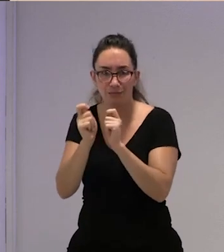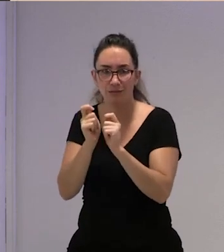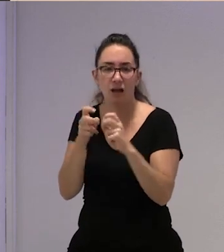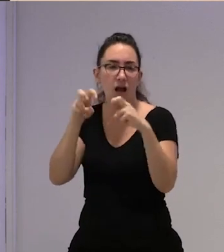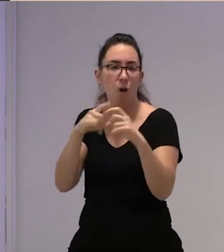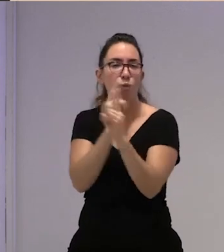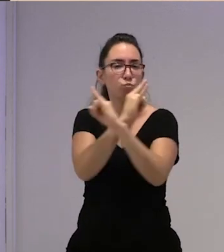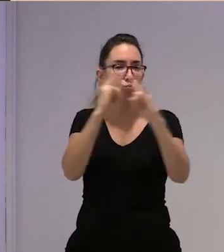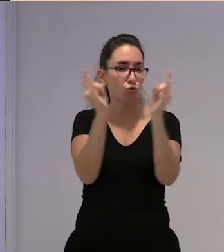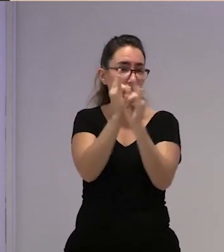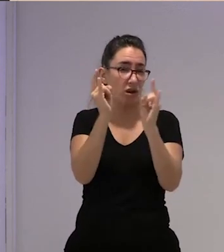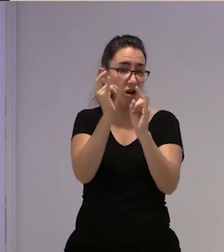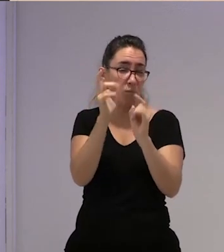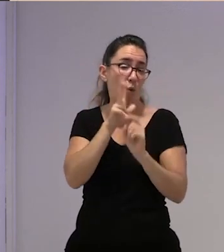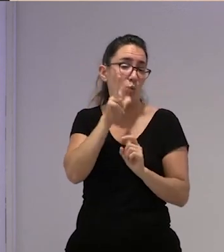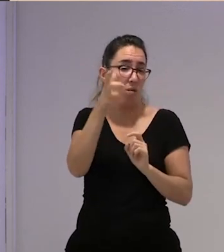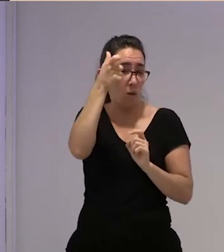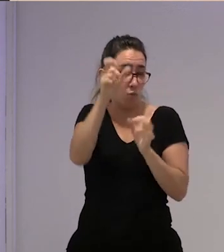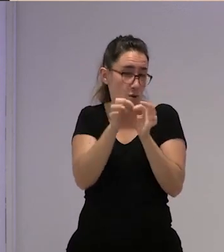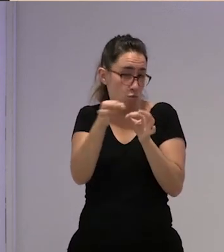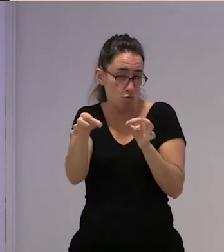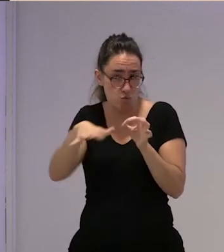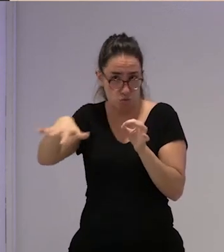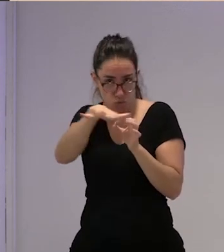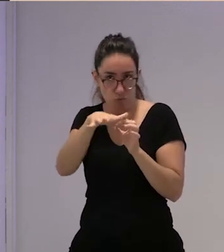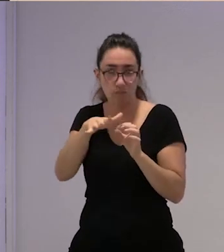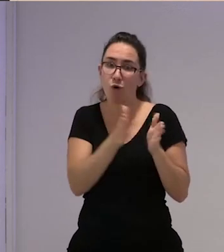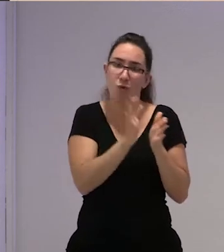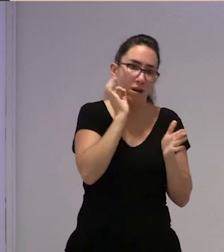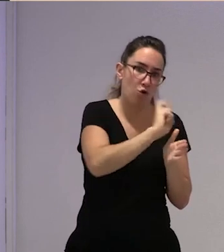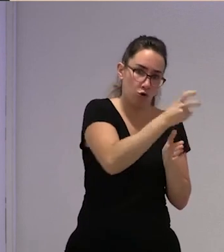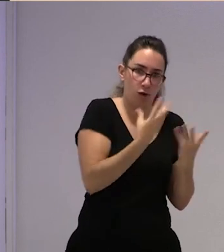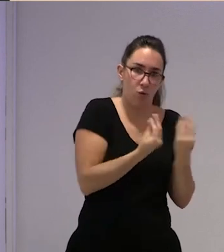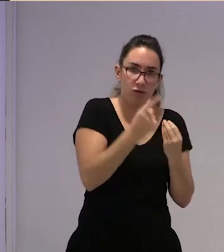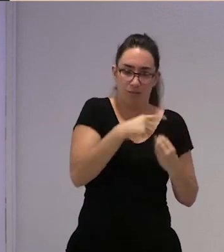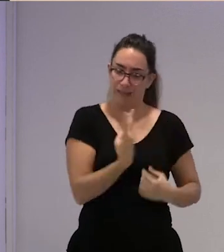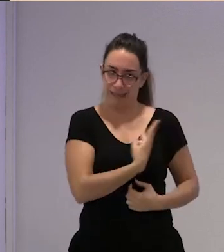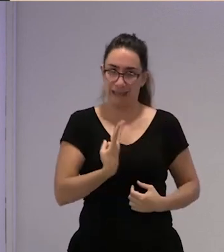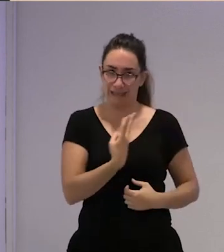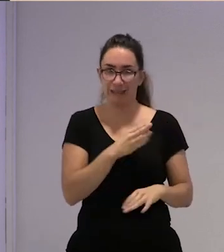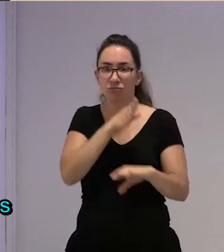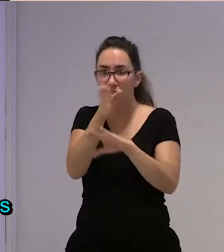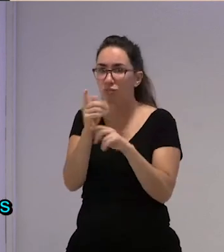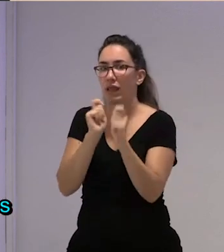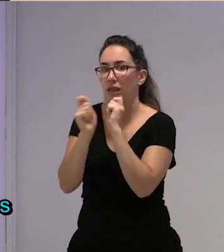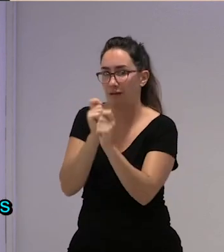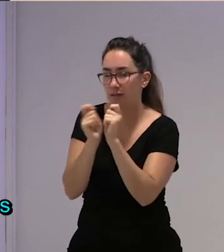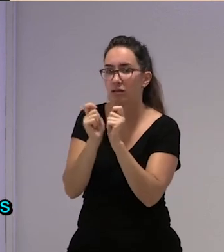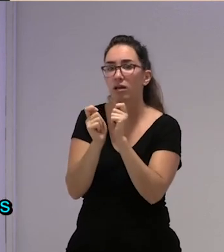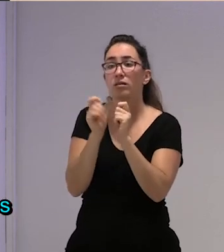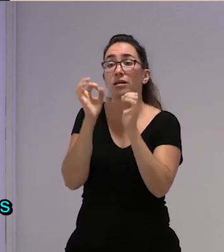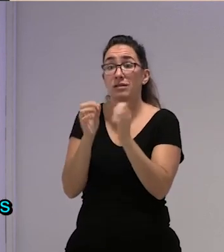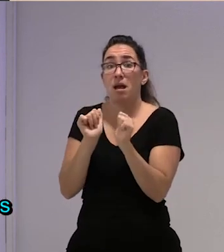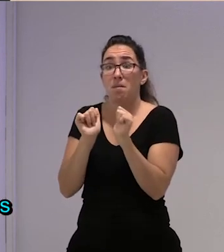bosque de un pueblo de allí de Huelva junto con otra compañera que quería contar lo que le había pasado justo hablando